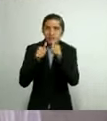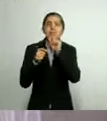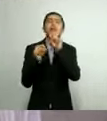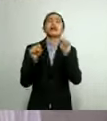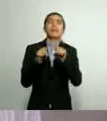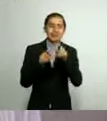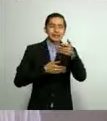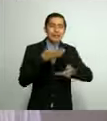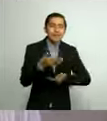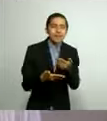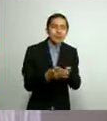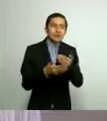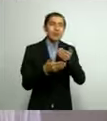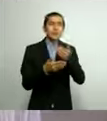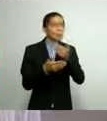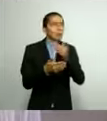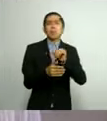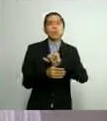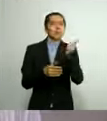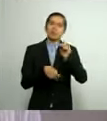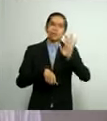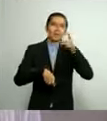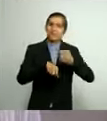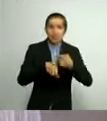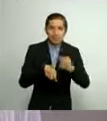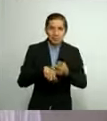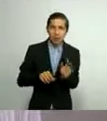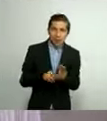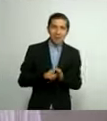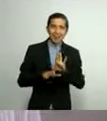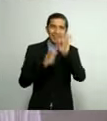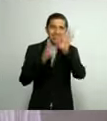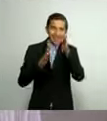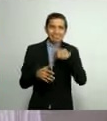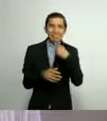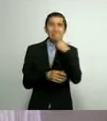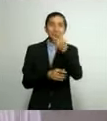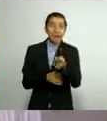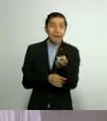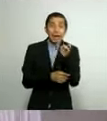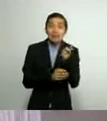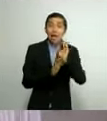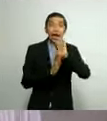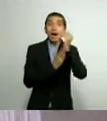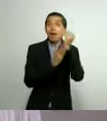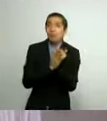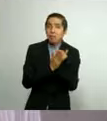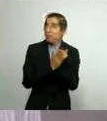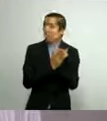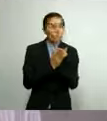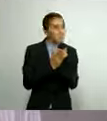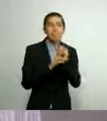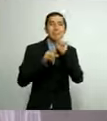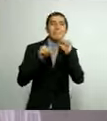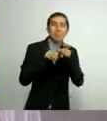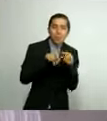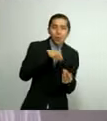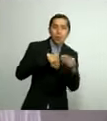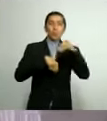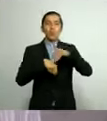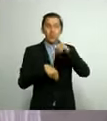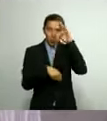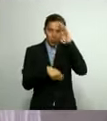servicios para los demás padecimientos, que como ya lo hemos dicho, esos no disminuyen. Esto ha sido una carga adicional.